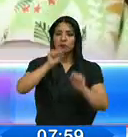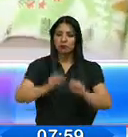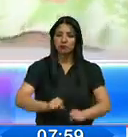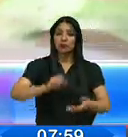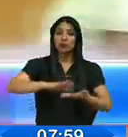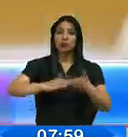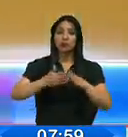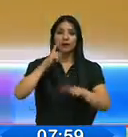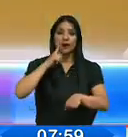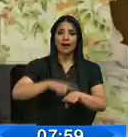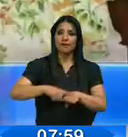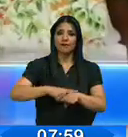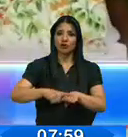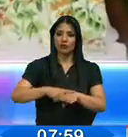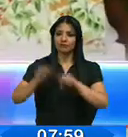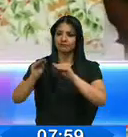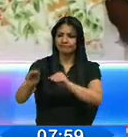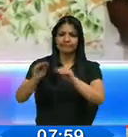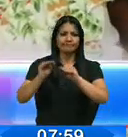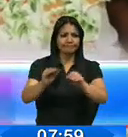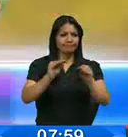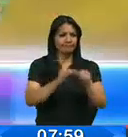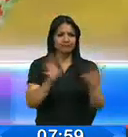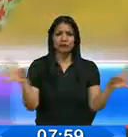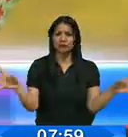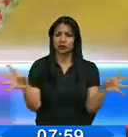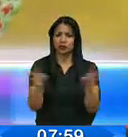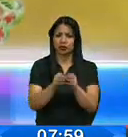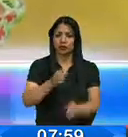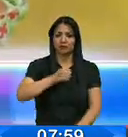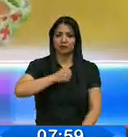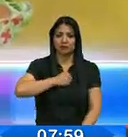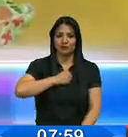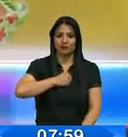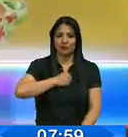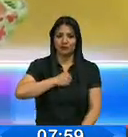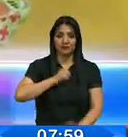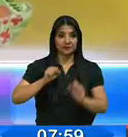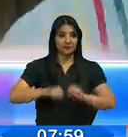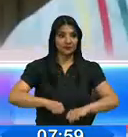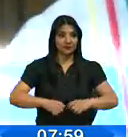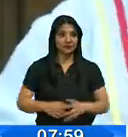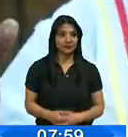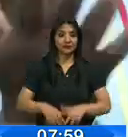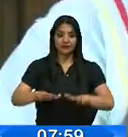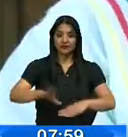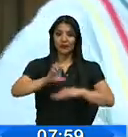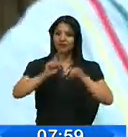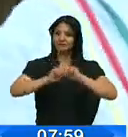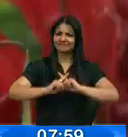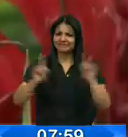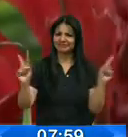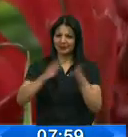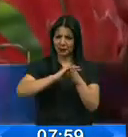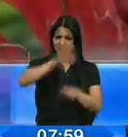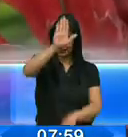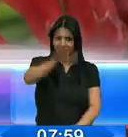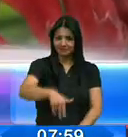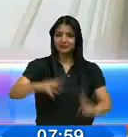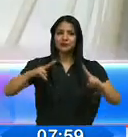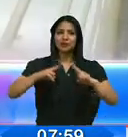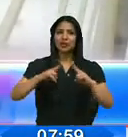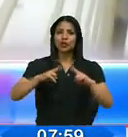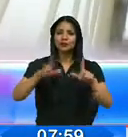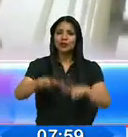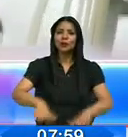afro, sabiendo cada una de las cualidades que tenemos nosotros como pueblo. La diversidad del Ecuador invita a recorrer los rincones más